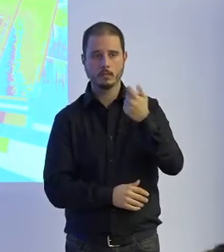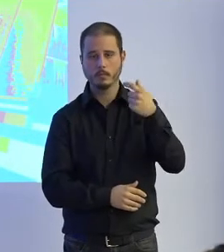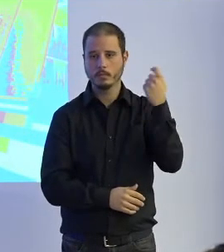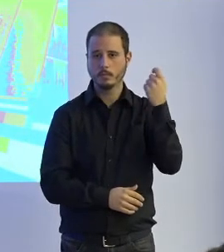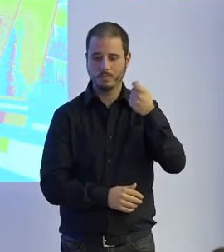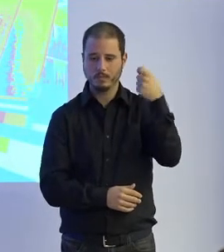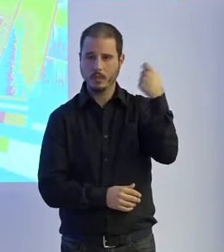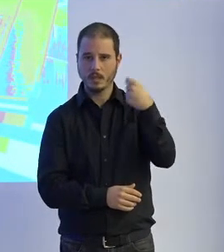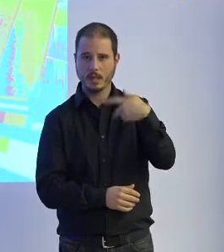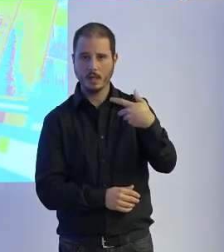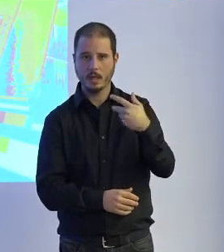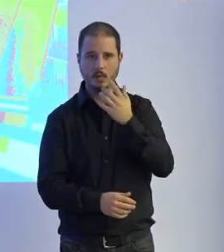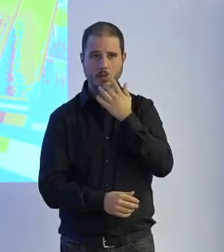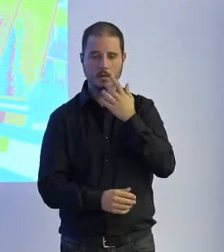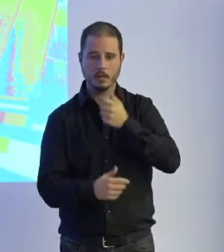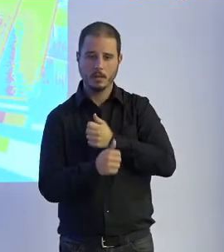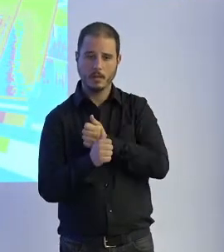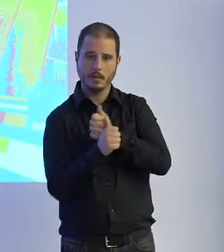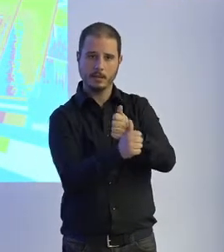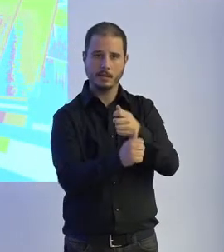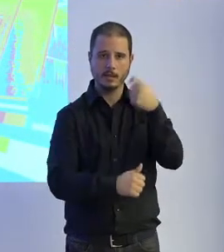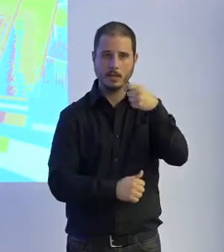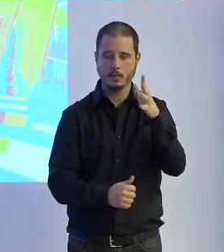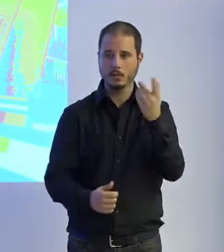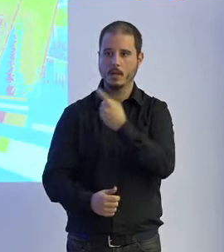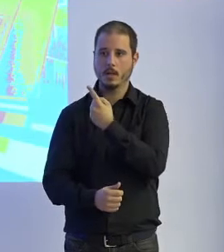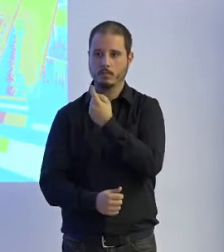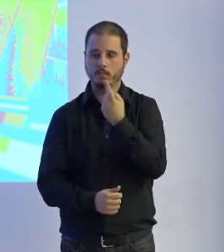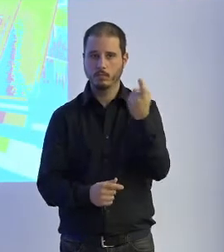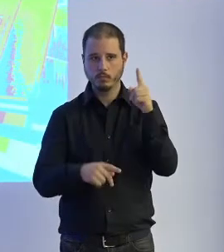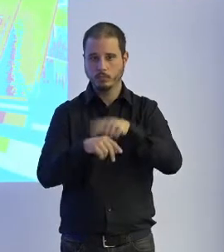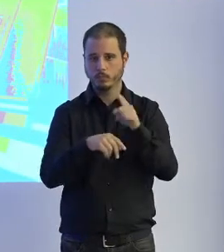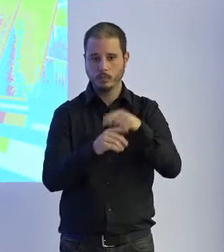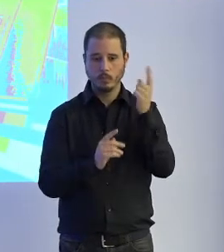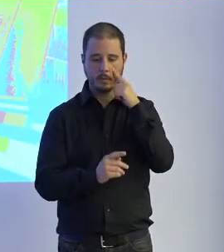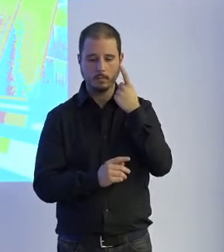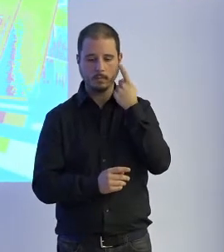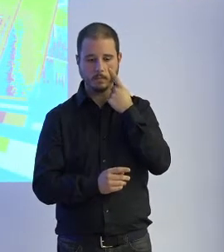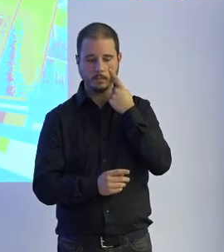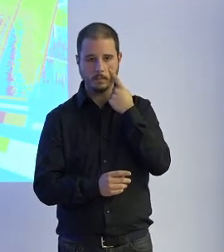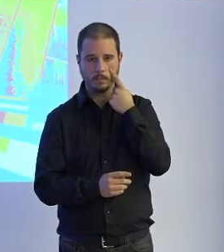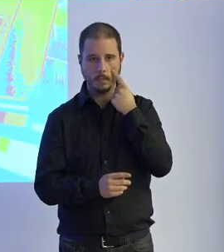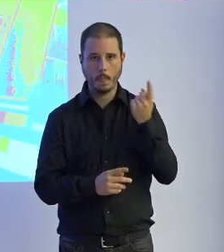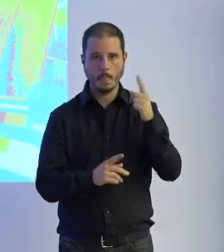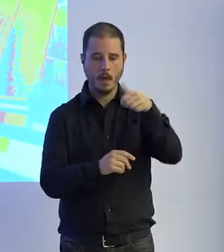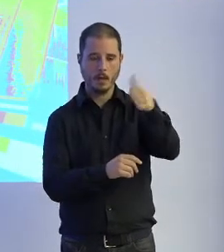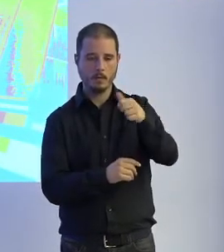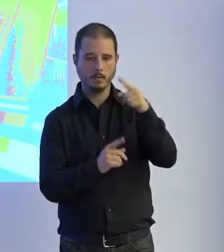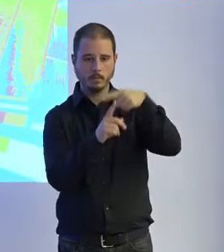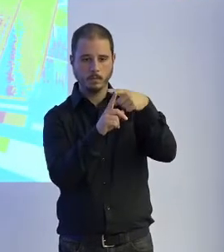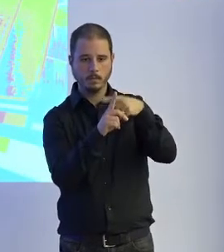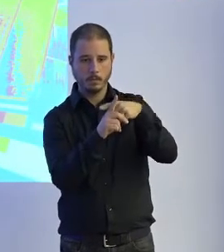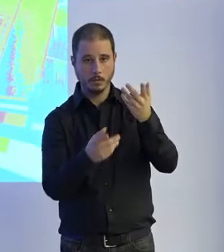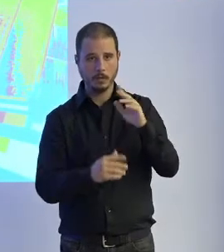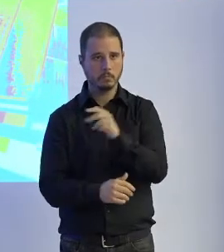caro económicamente del punto de vista asistencial porque se tarda mucho tiempo en evaluar bueno la ventaja de la robótica es que podés estar grabando online